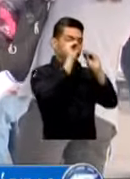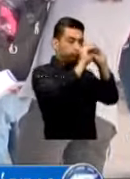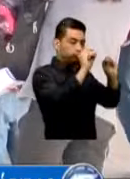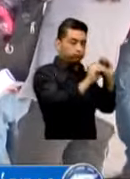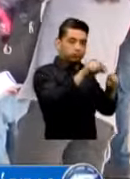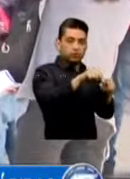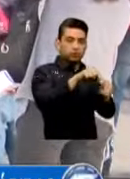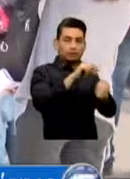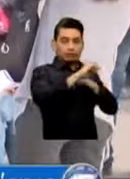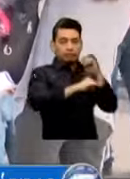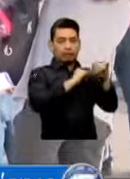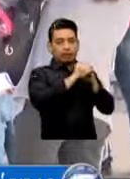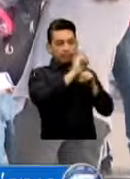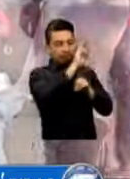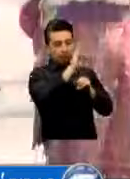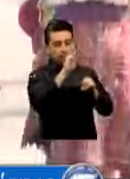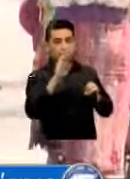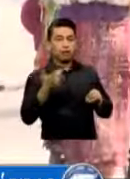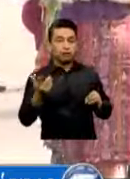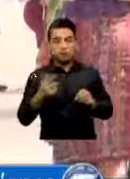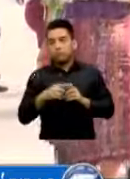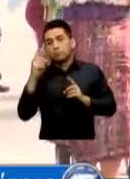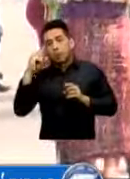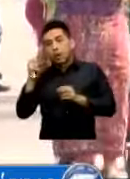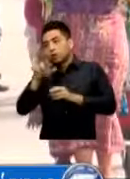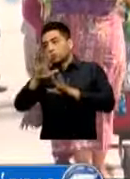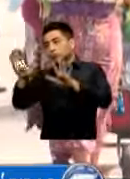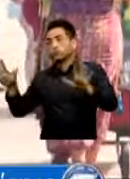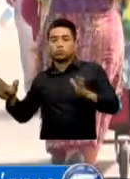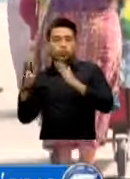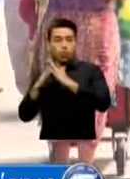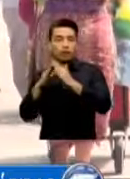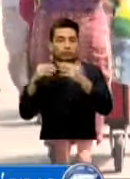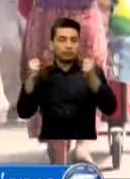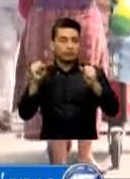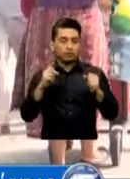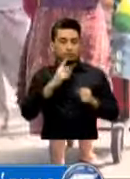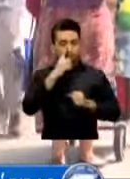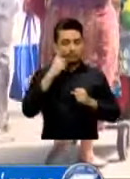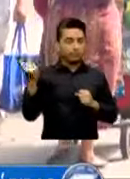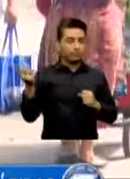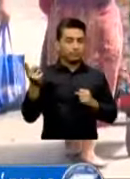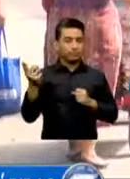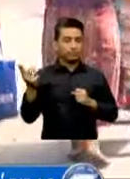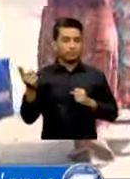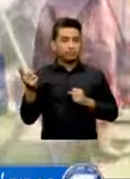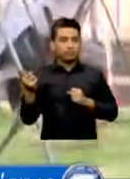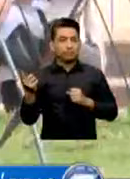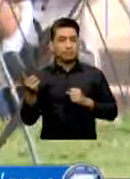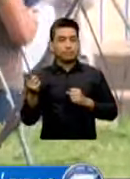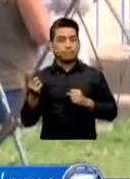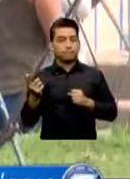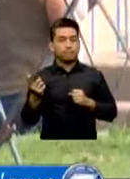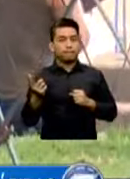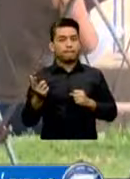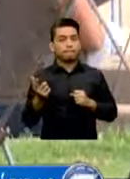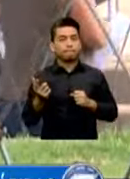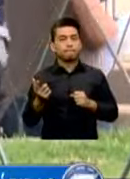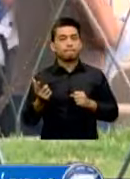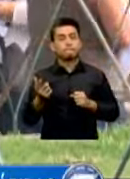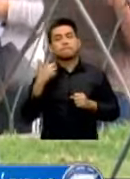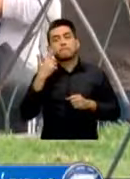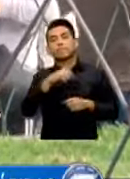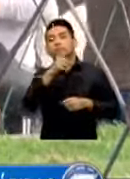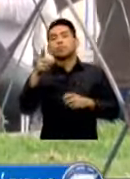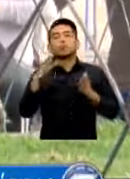Autotoma De muestra Que se estén haciendo En sus casas Que es también otro nombre Que recibe Que es un nombre Un poco más adecuado Más que prueba casera Porque pareciera que